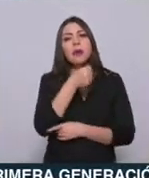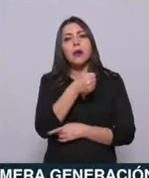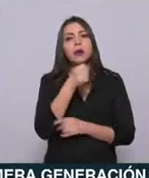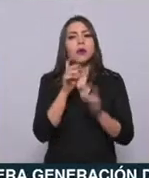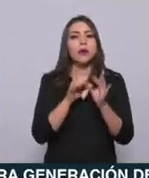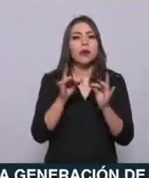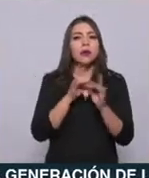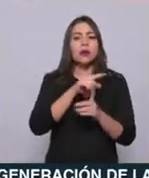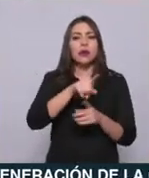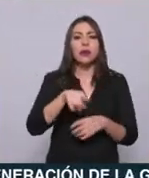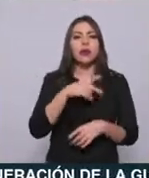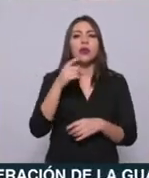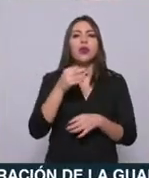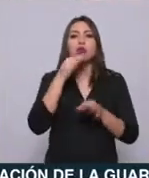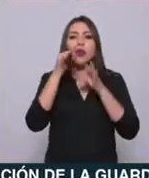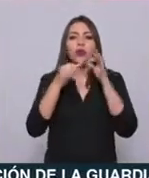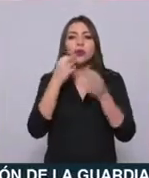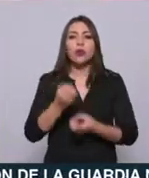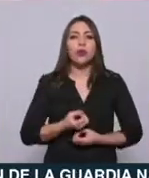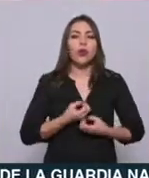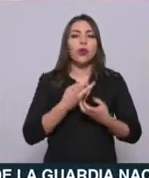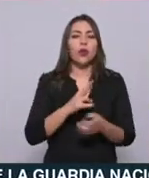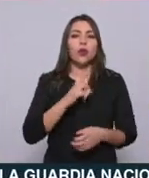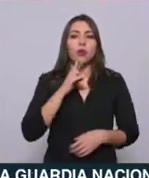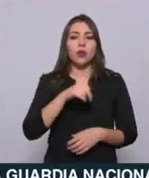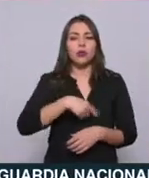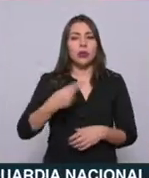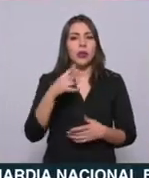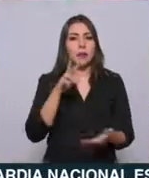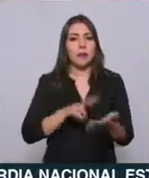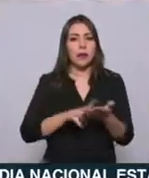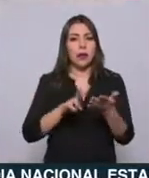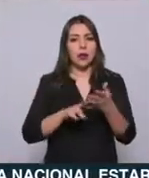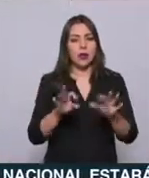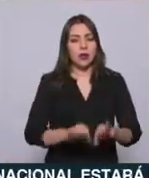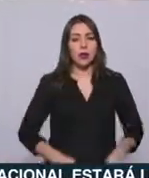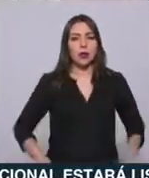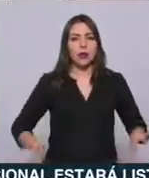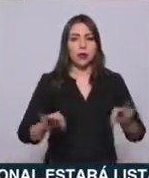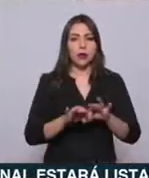voz de la noticia Con imágenes de Jesús Arias, Gloria López, 21 Noticias